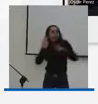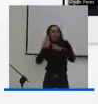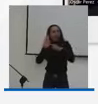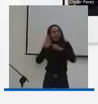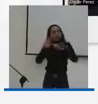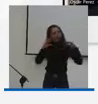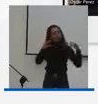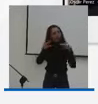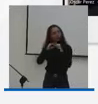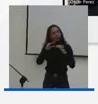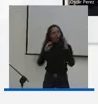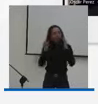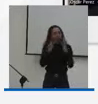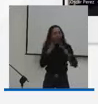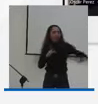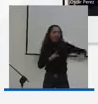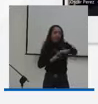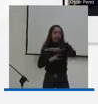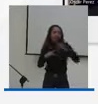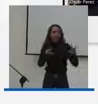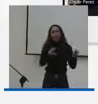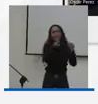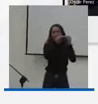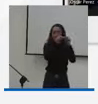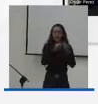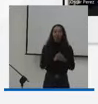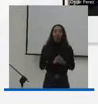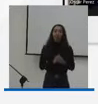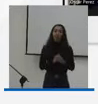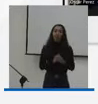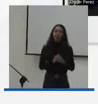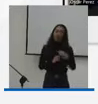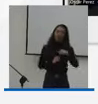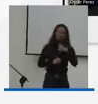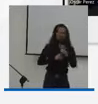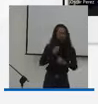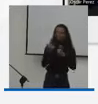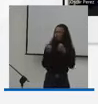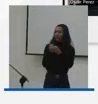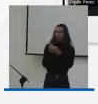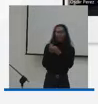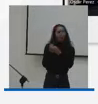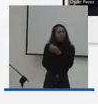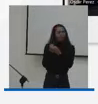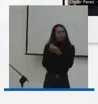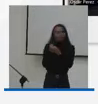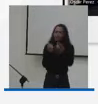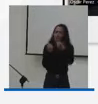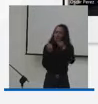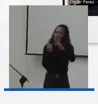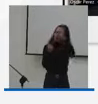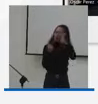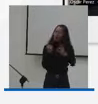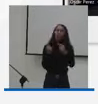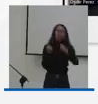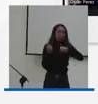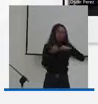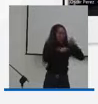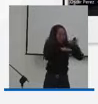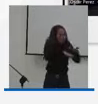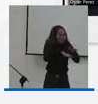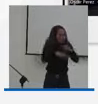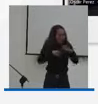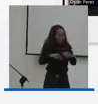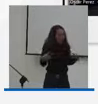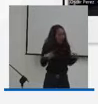sino decirle que cuenta con el acompañamiento de toda la Comisión, que cuenta con el acompañamiento de los 19 representantes,